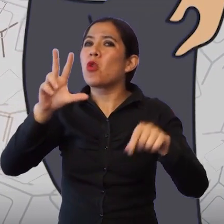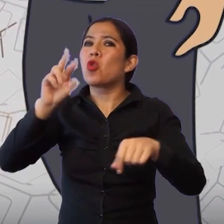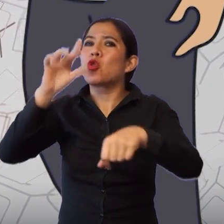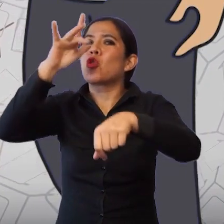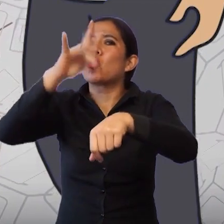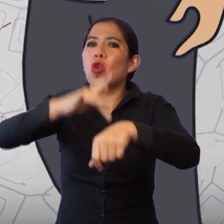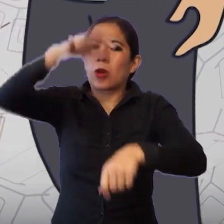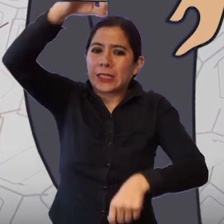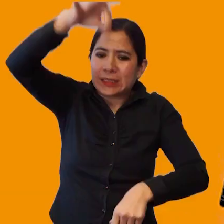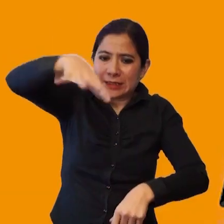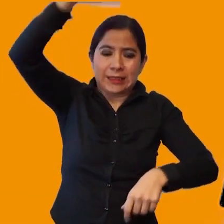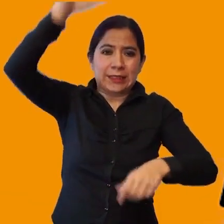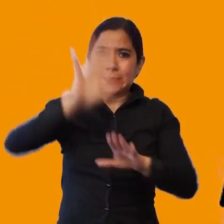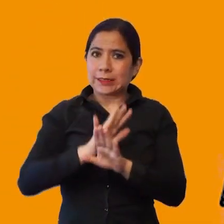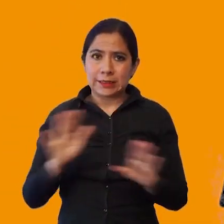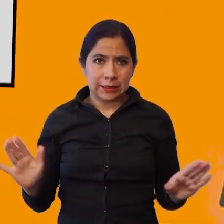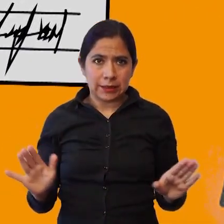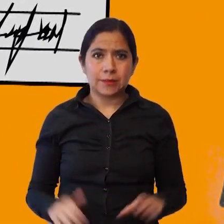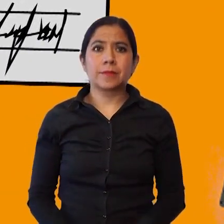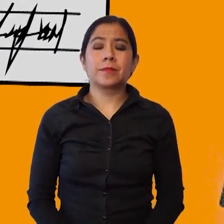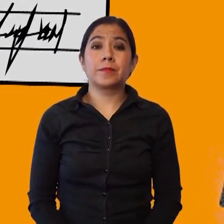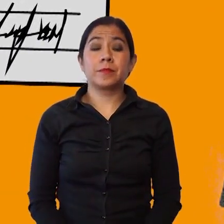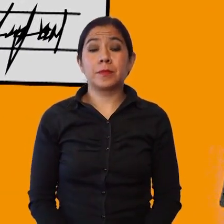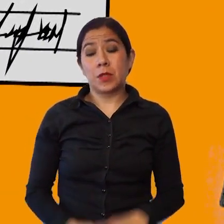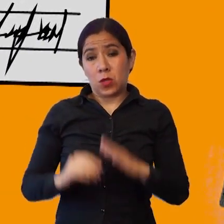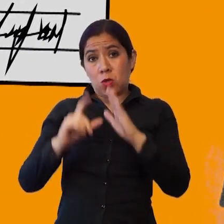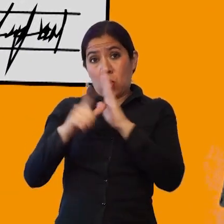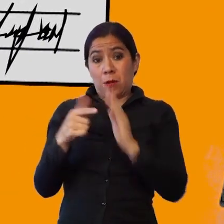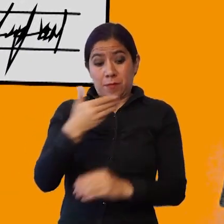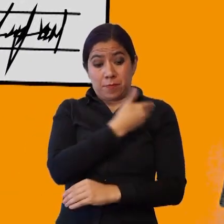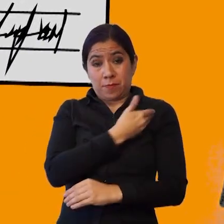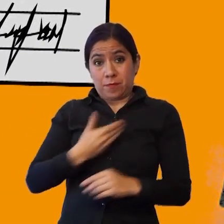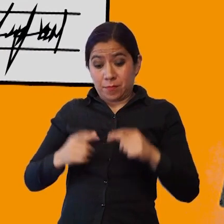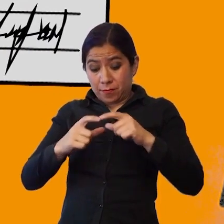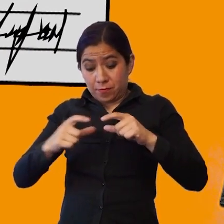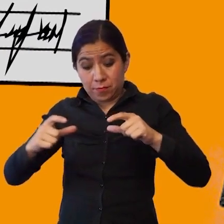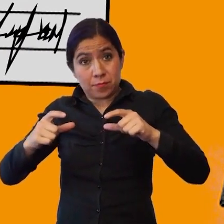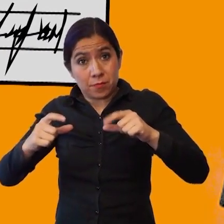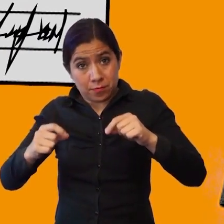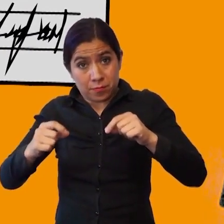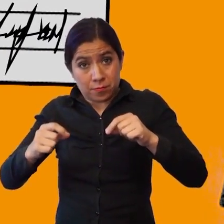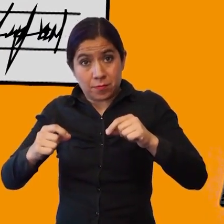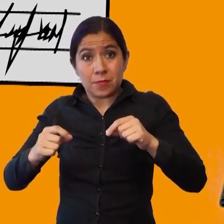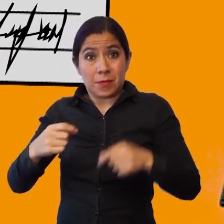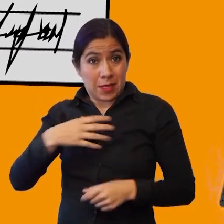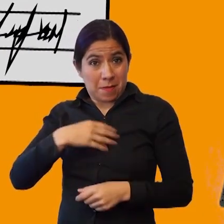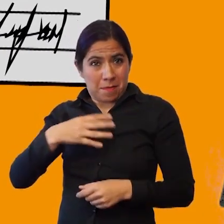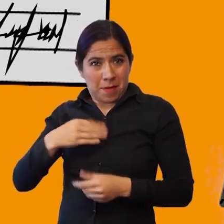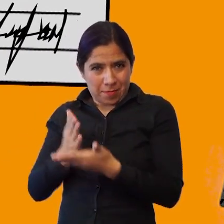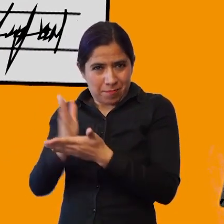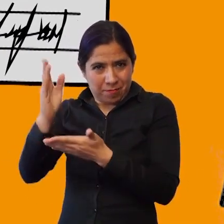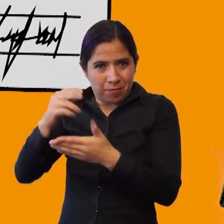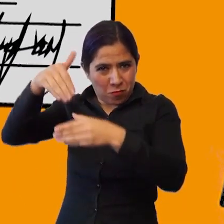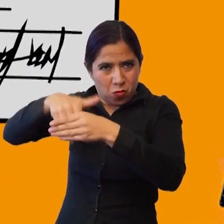tocar la misma. Y luego, el presidente colocará el certificado de sufragio sobre la mesa